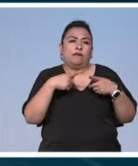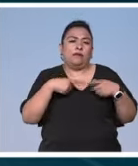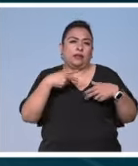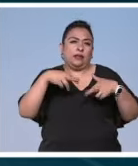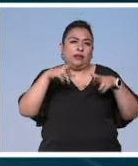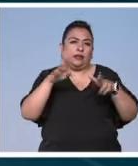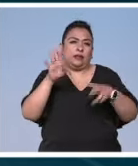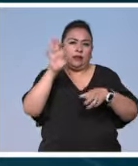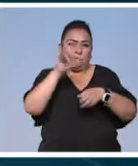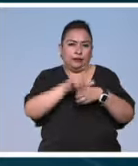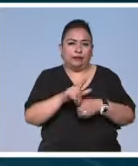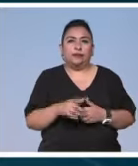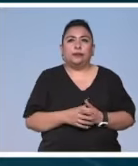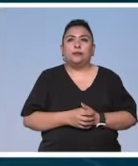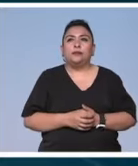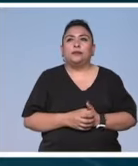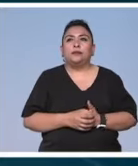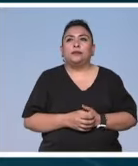culturales